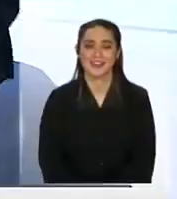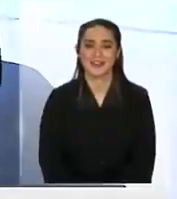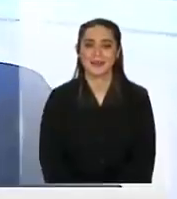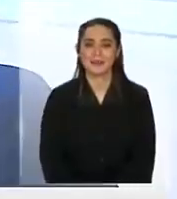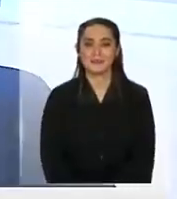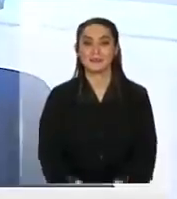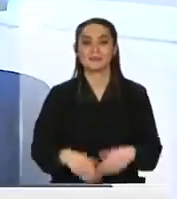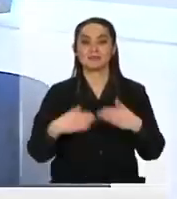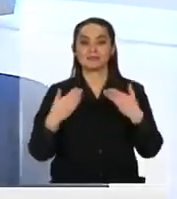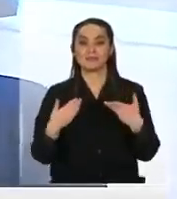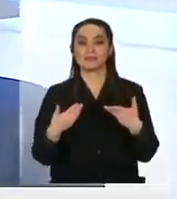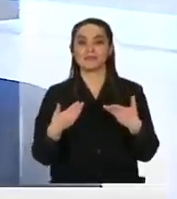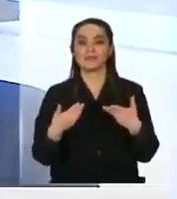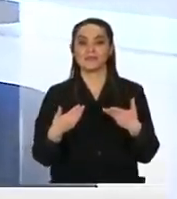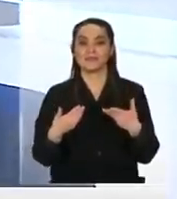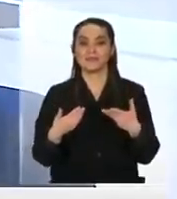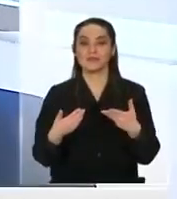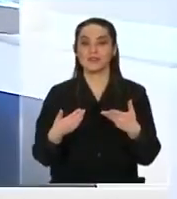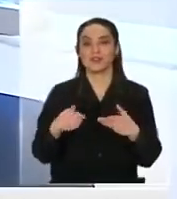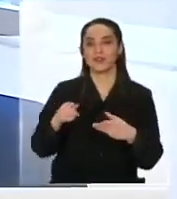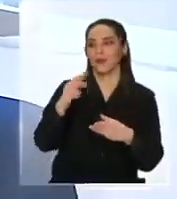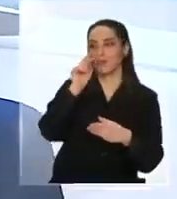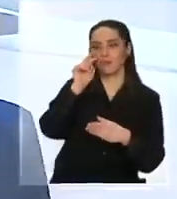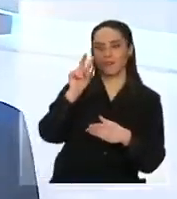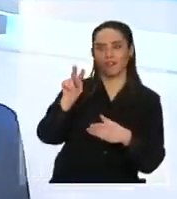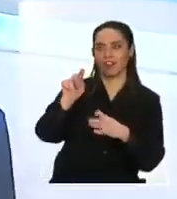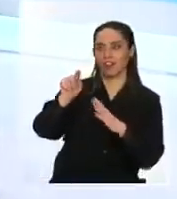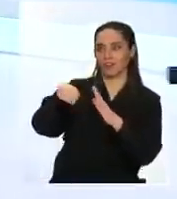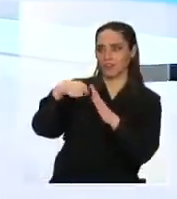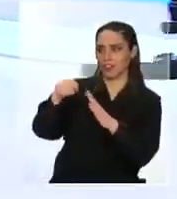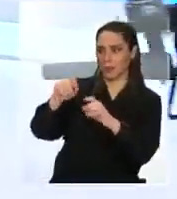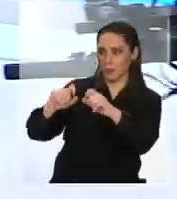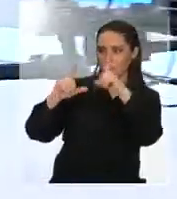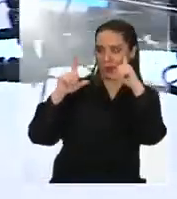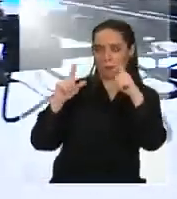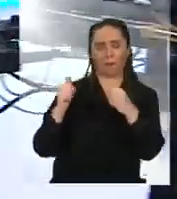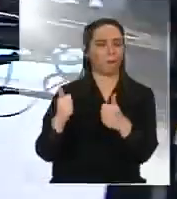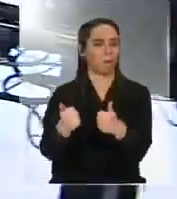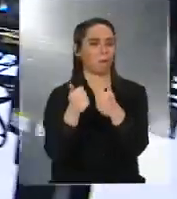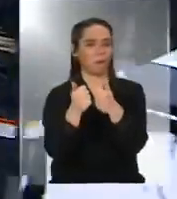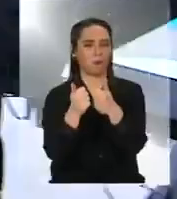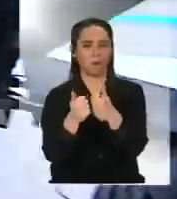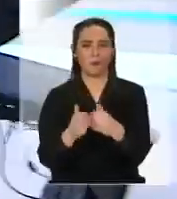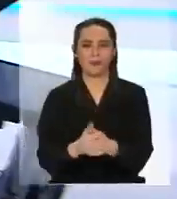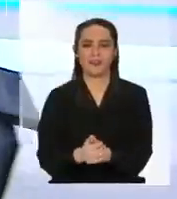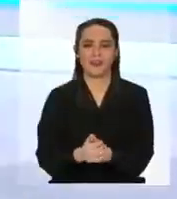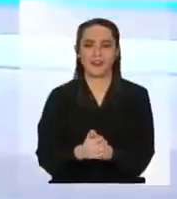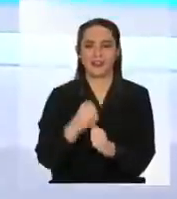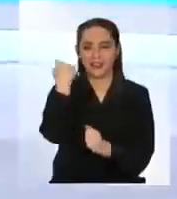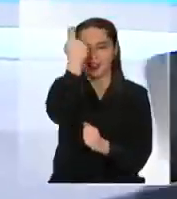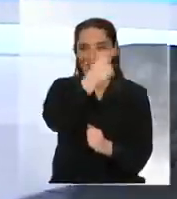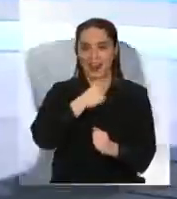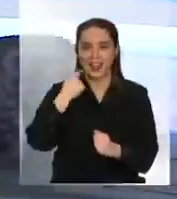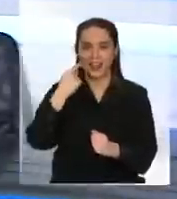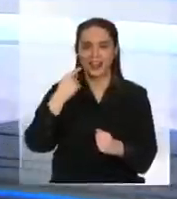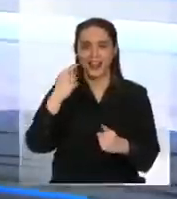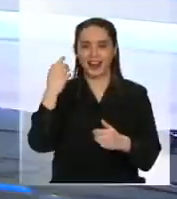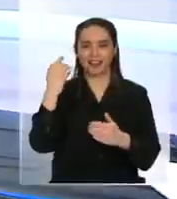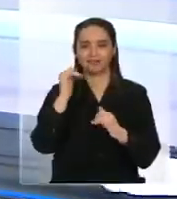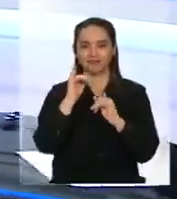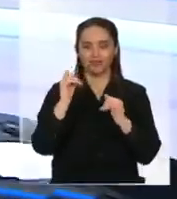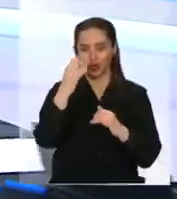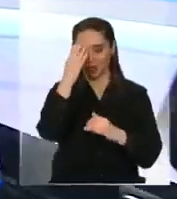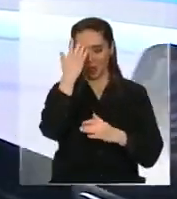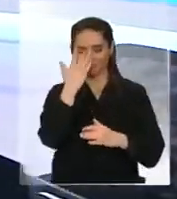al WOL ACK. Bueno, buena tecnología. Encontro notable el personaje. Y tiene la cara y el look. ¿Educación